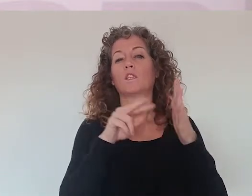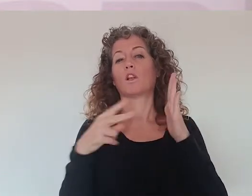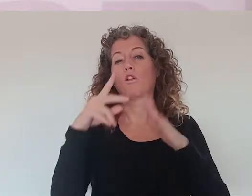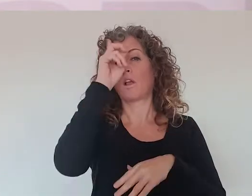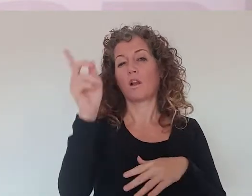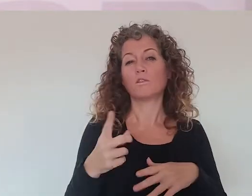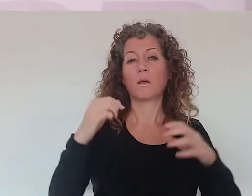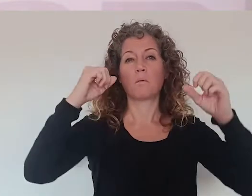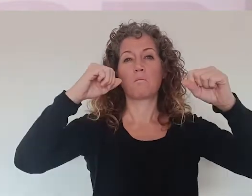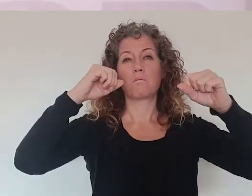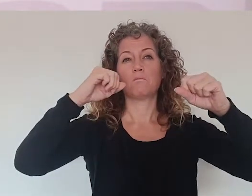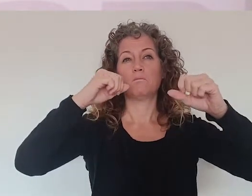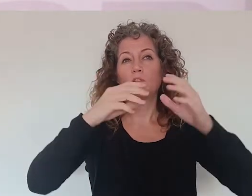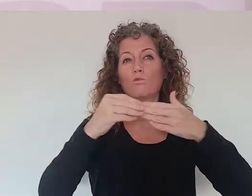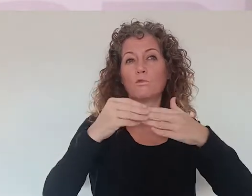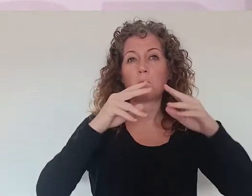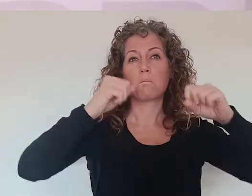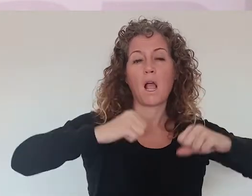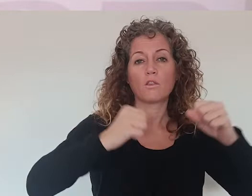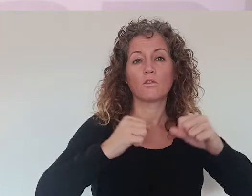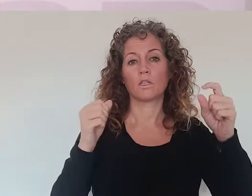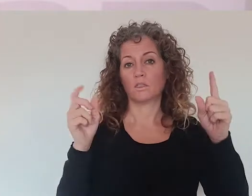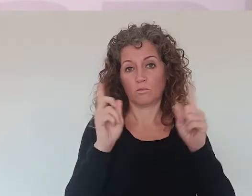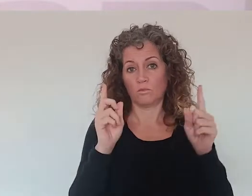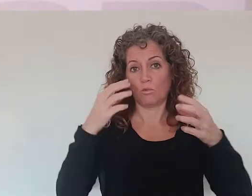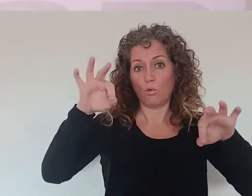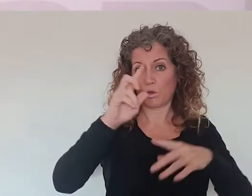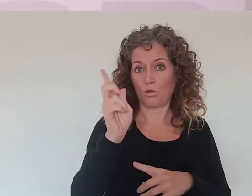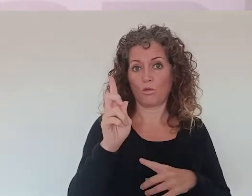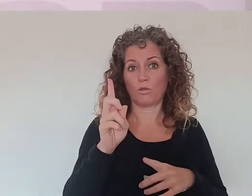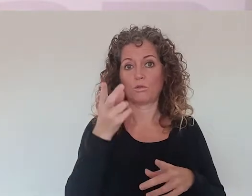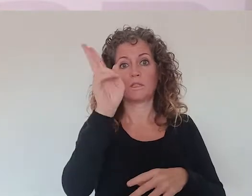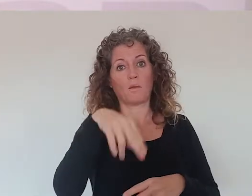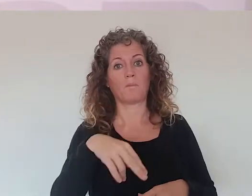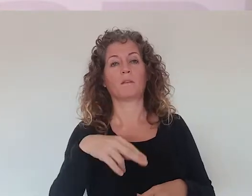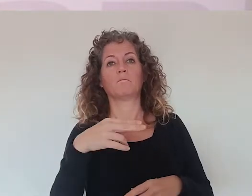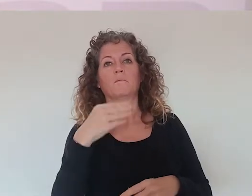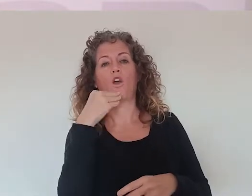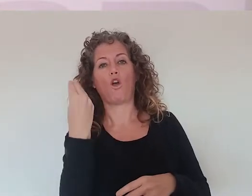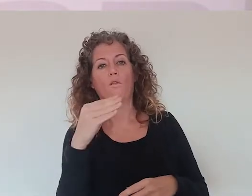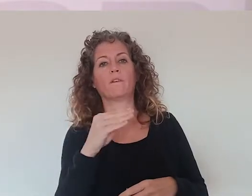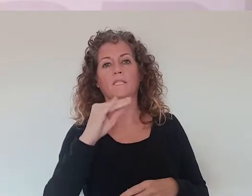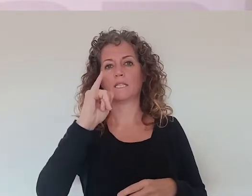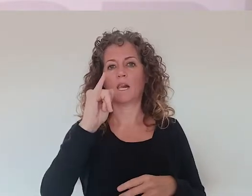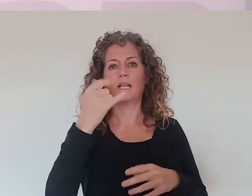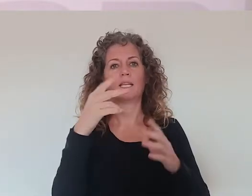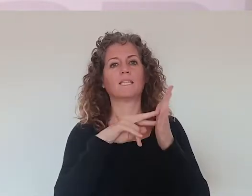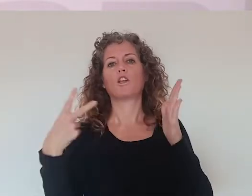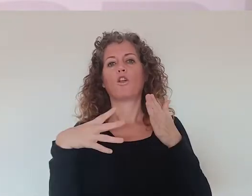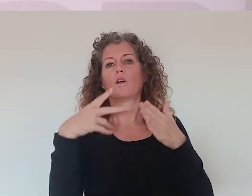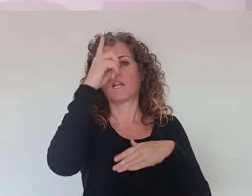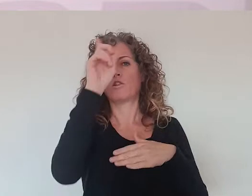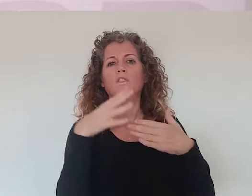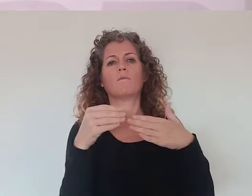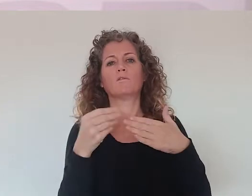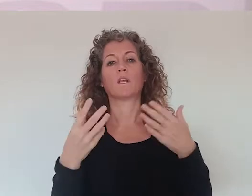analfabetos digitales o tecnológicos mayores, hay personas analfabetas digitales o tecnológicas también menos mayores